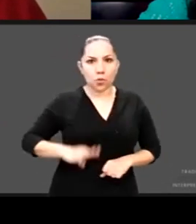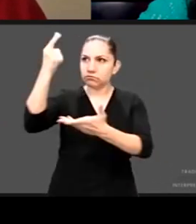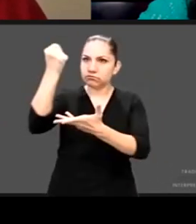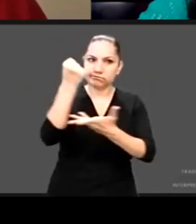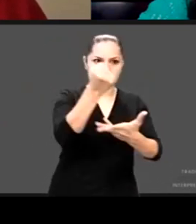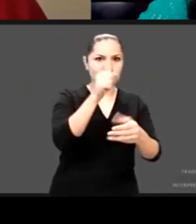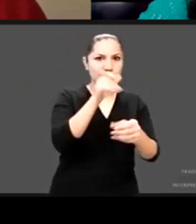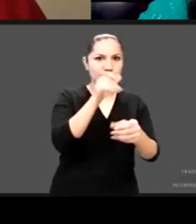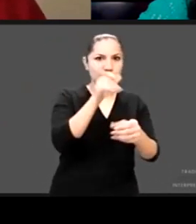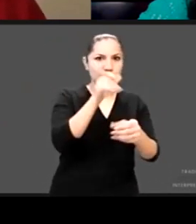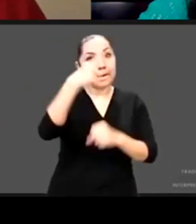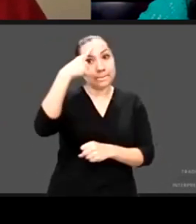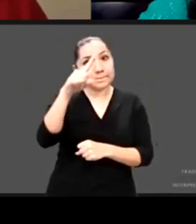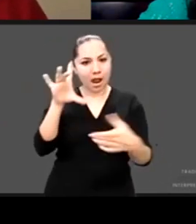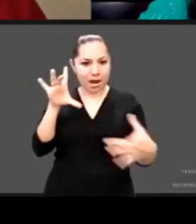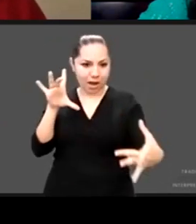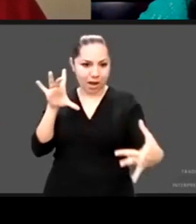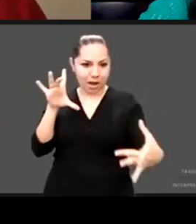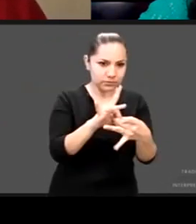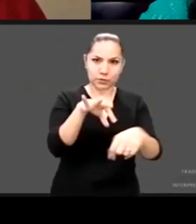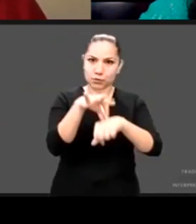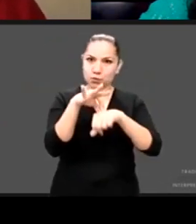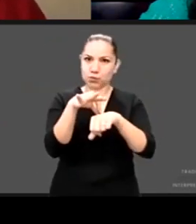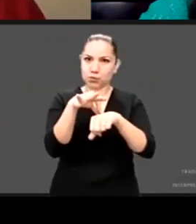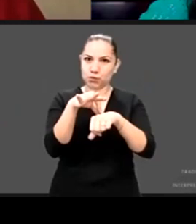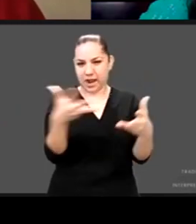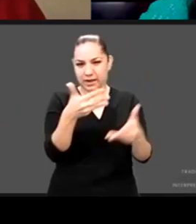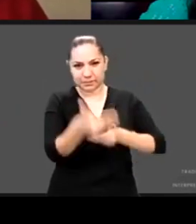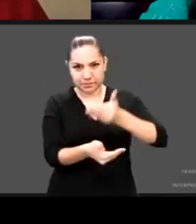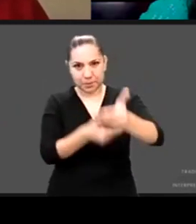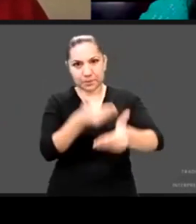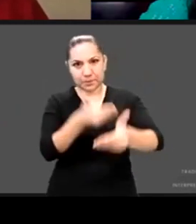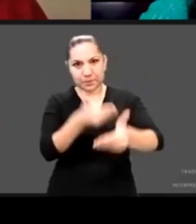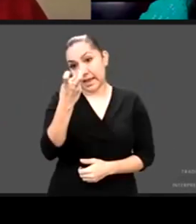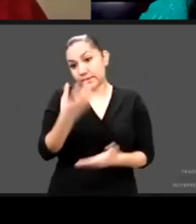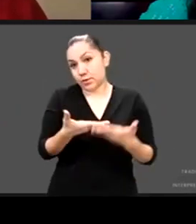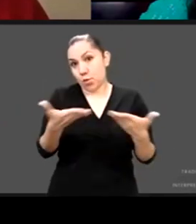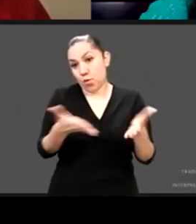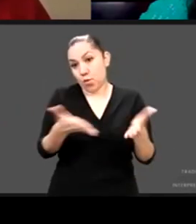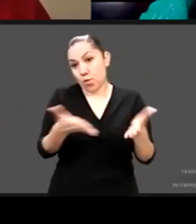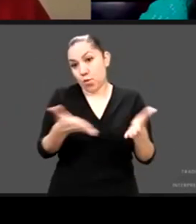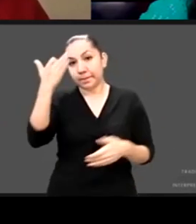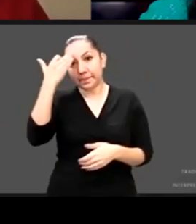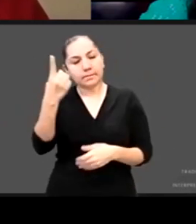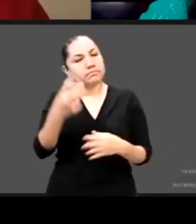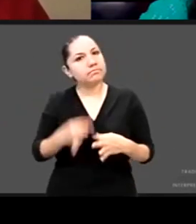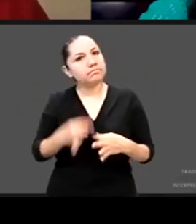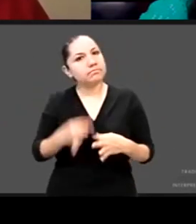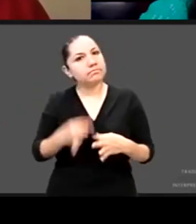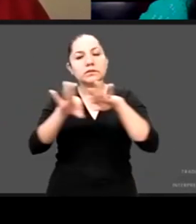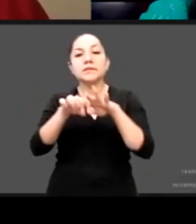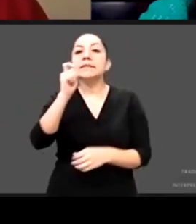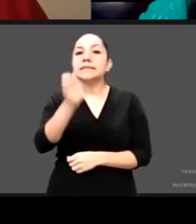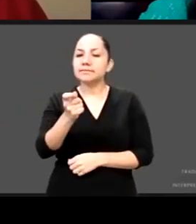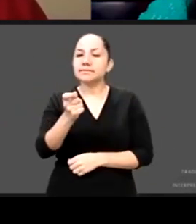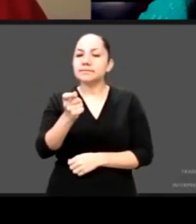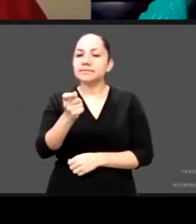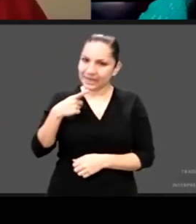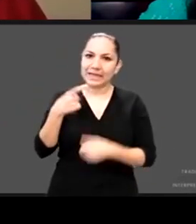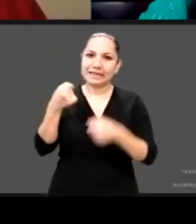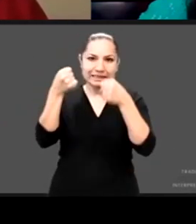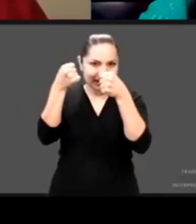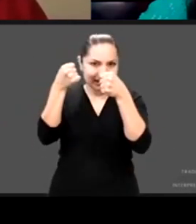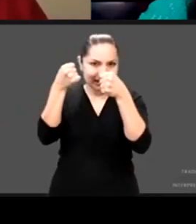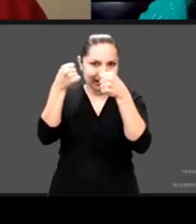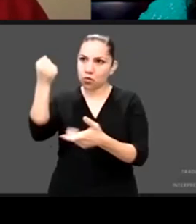que tenemos es verdaderamente garantizar el presupuesto en cada uno de los elementos que integra esta